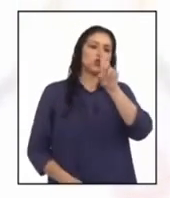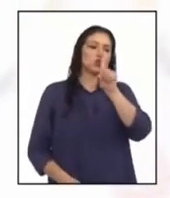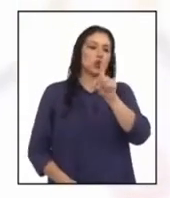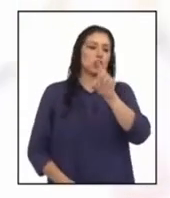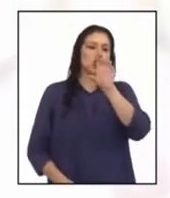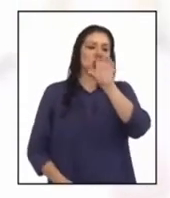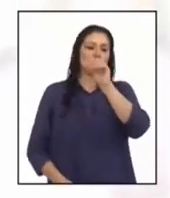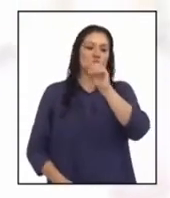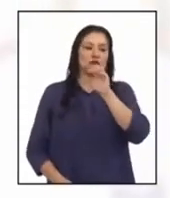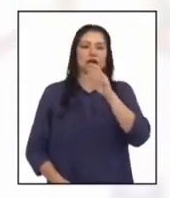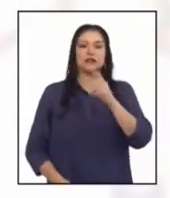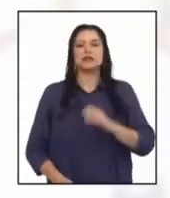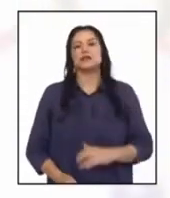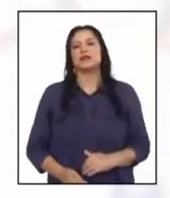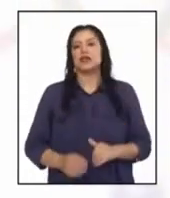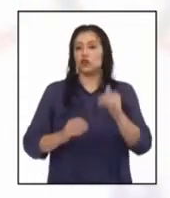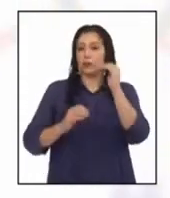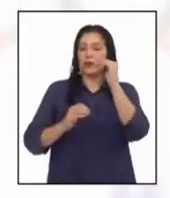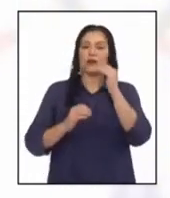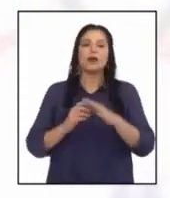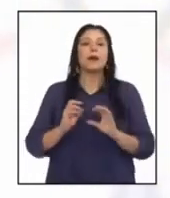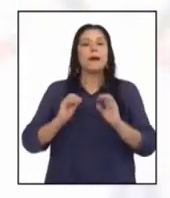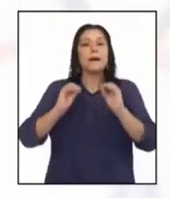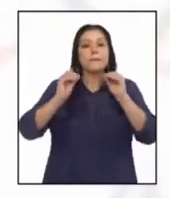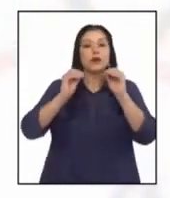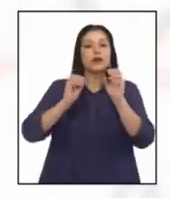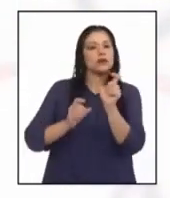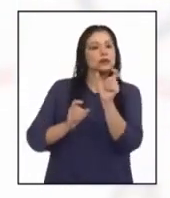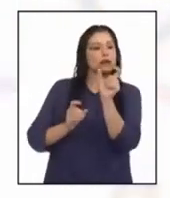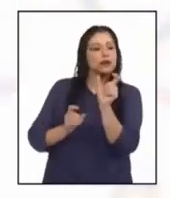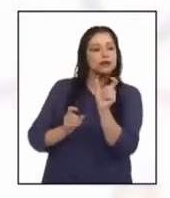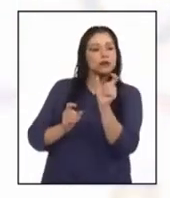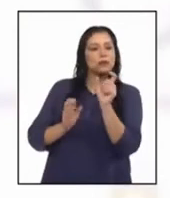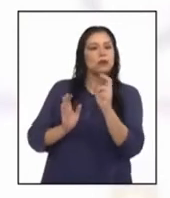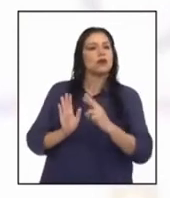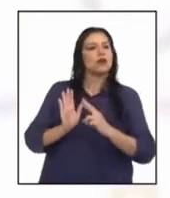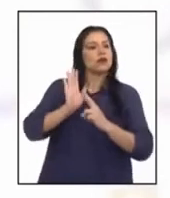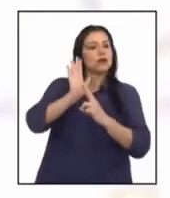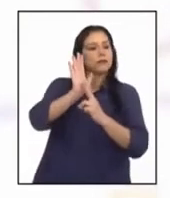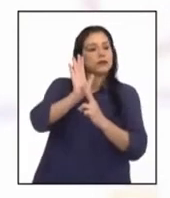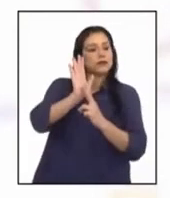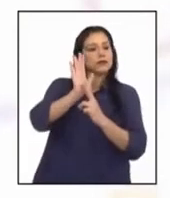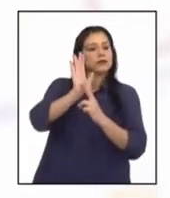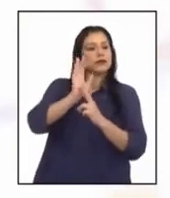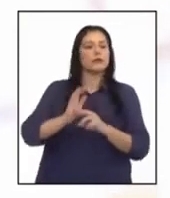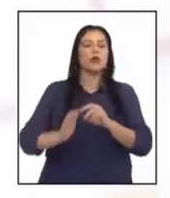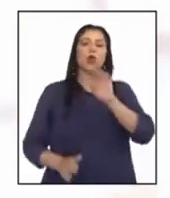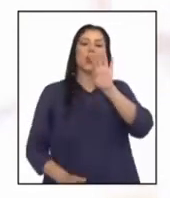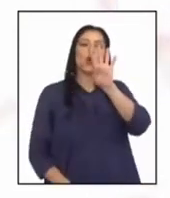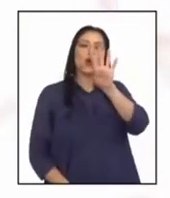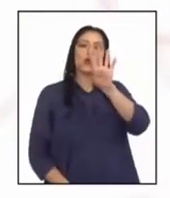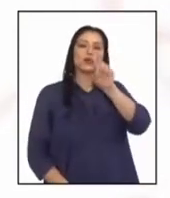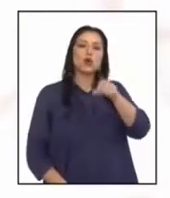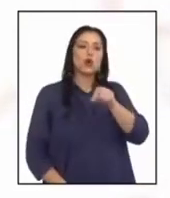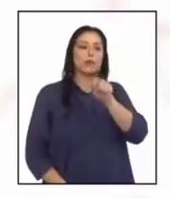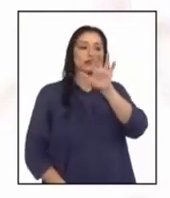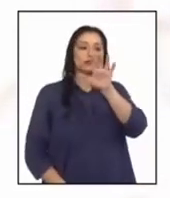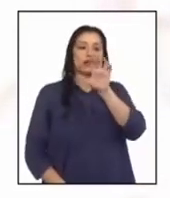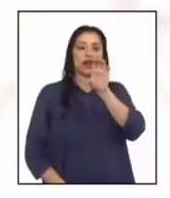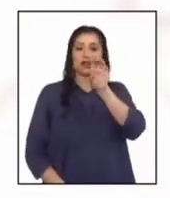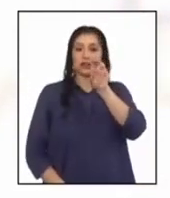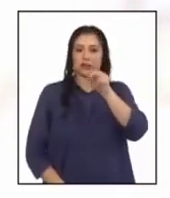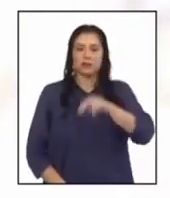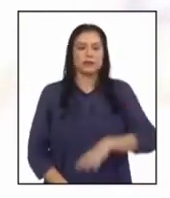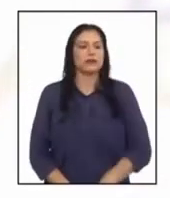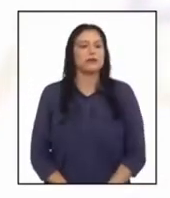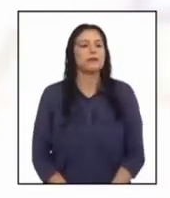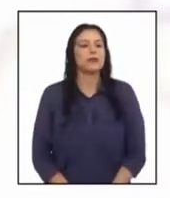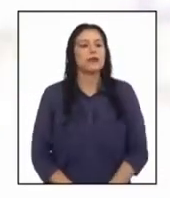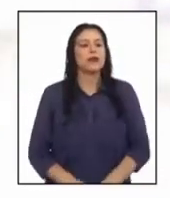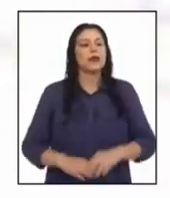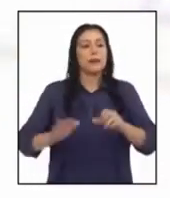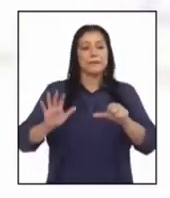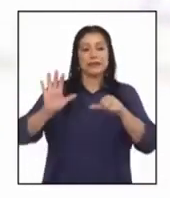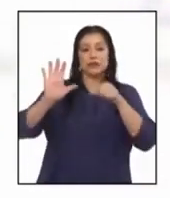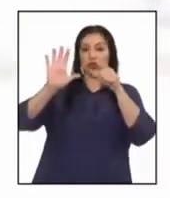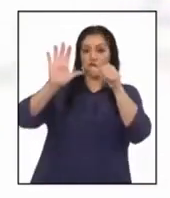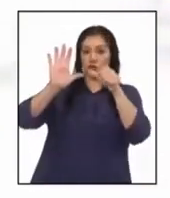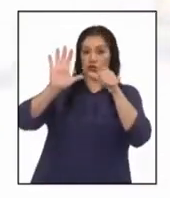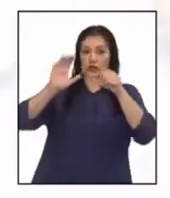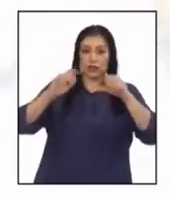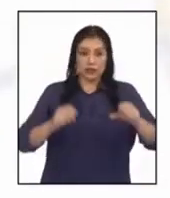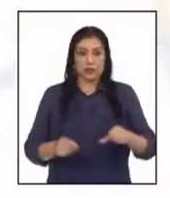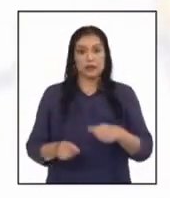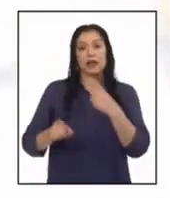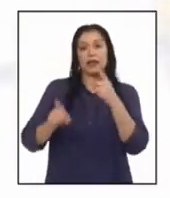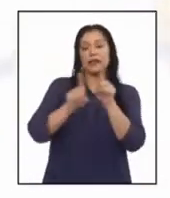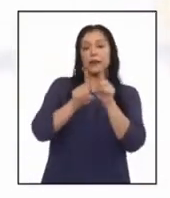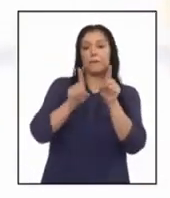en el lado superior. Aplicando la escala, lo representamos con 4,5 centímetros. Paso 6. Por